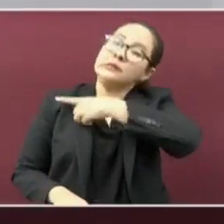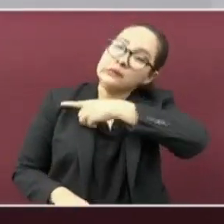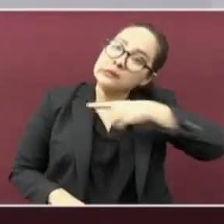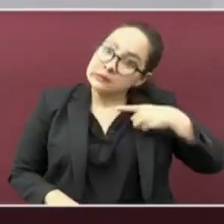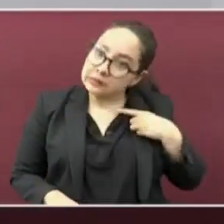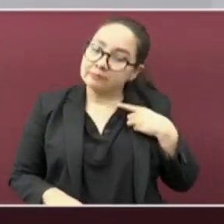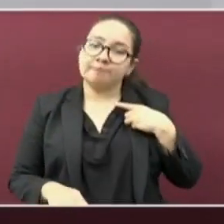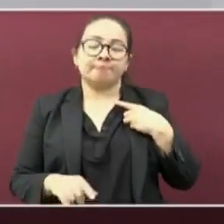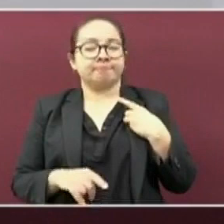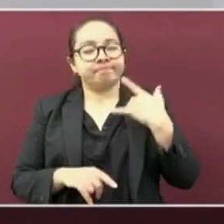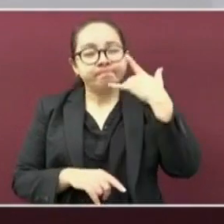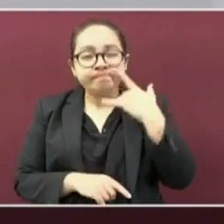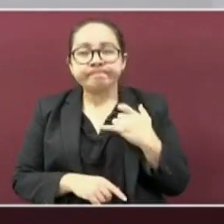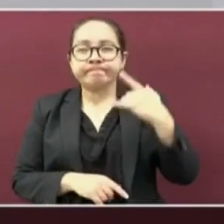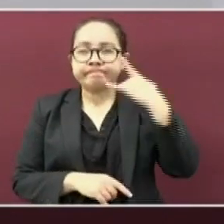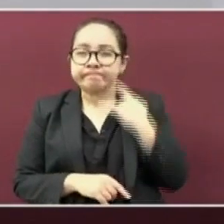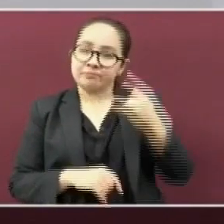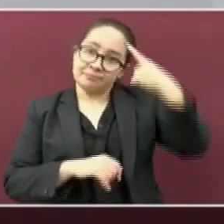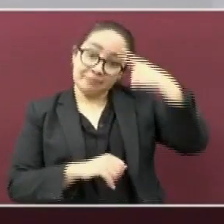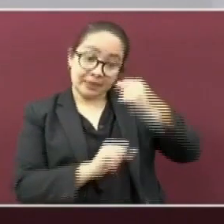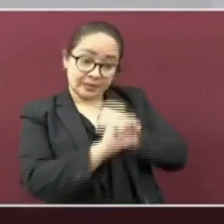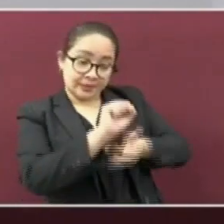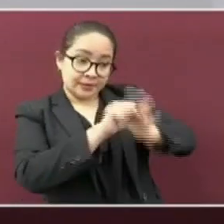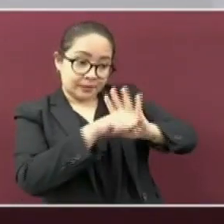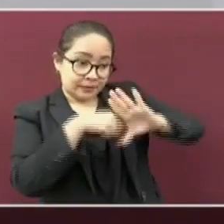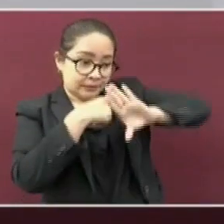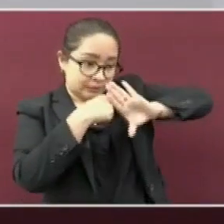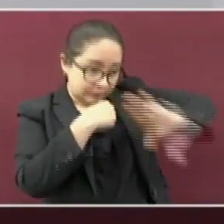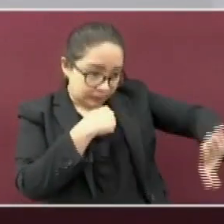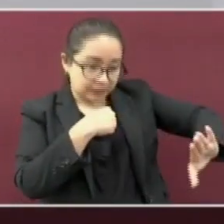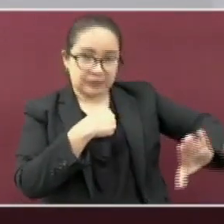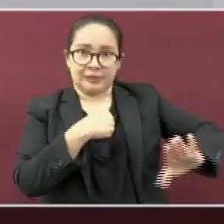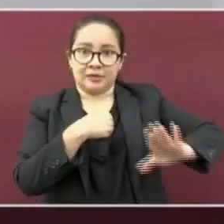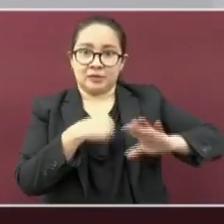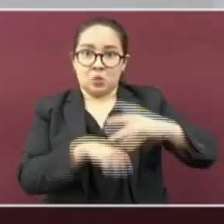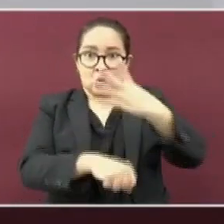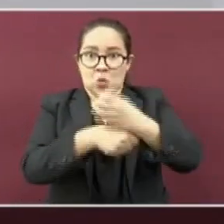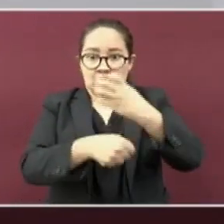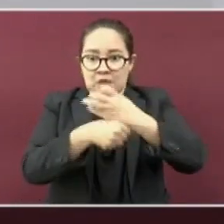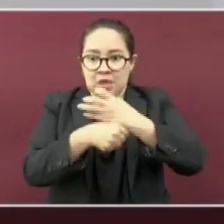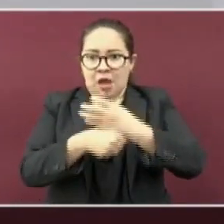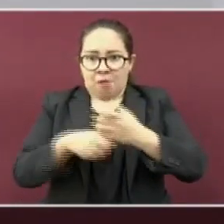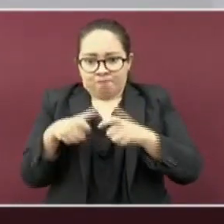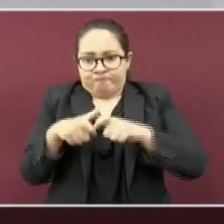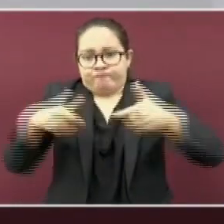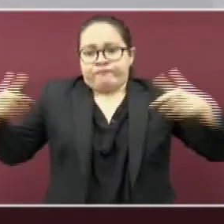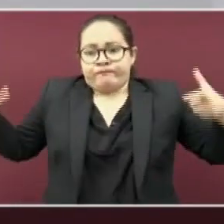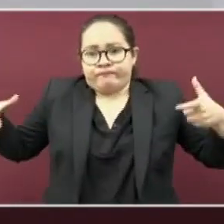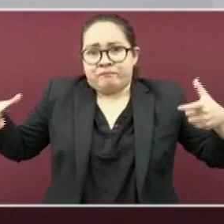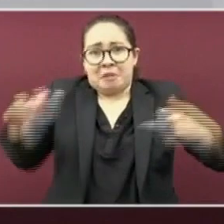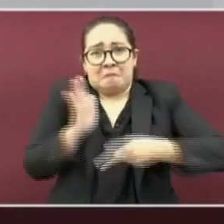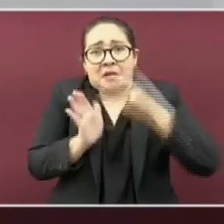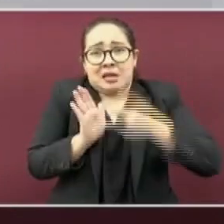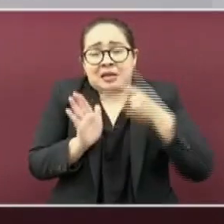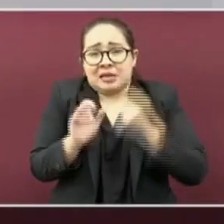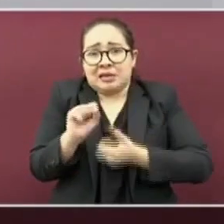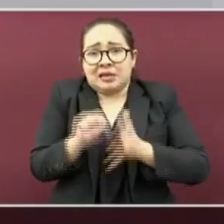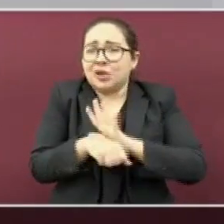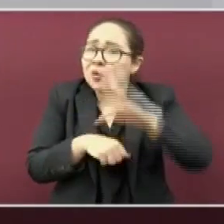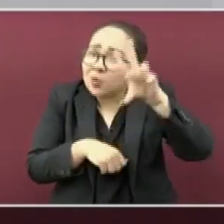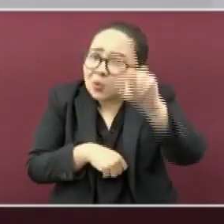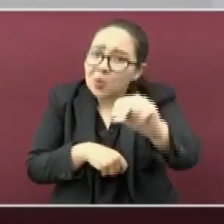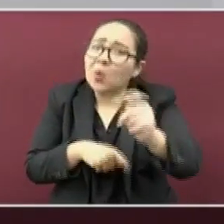con la lucha frontal para evitar una cuarta ola. ¿Y cómo lo vamos a lograr, familia